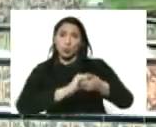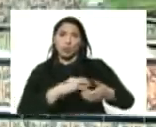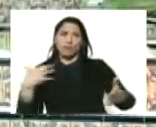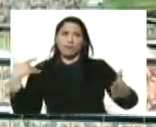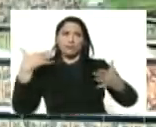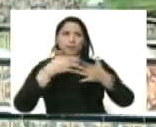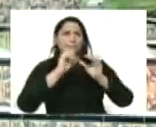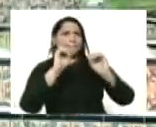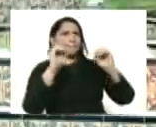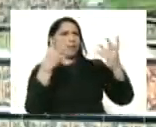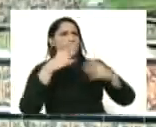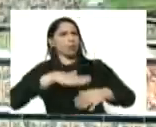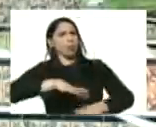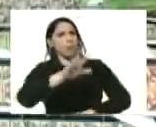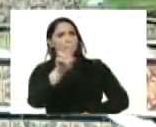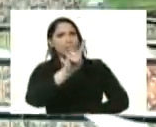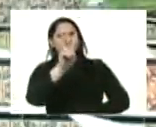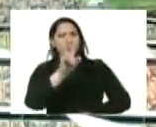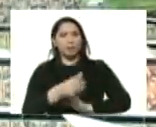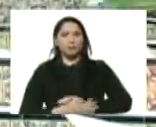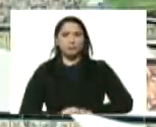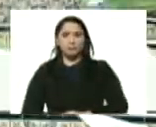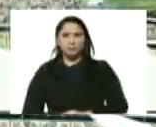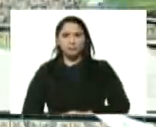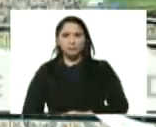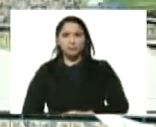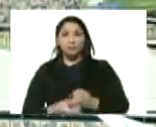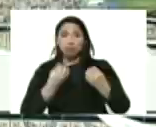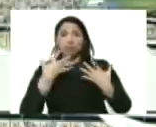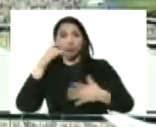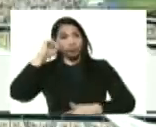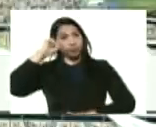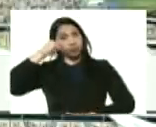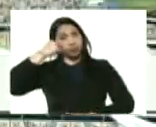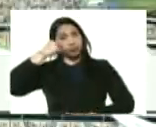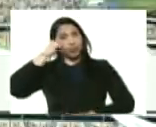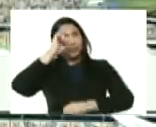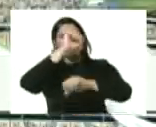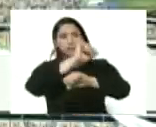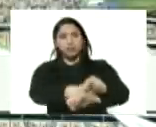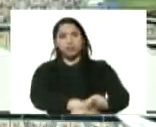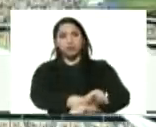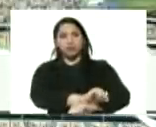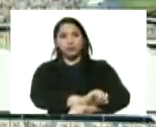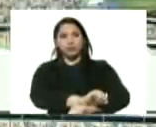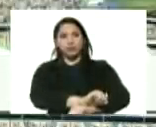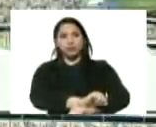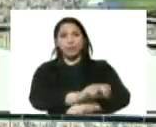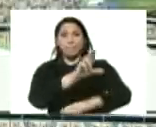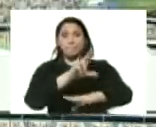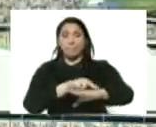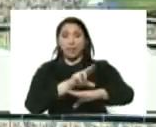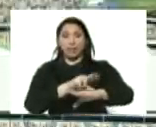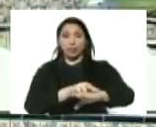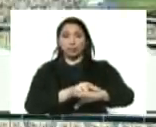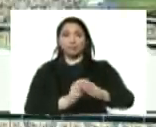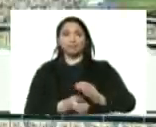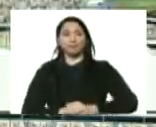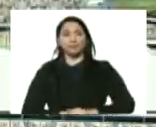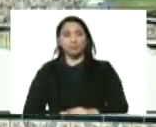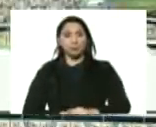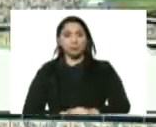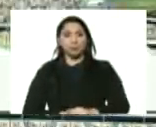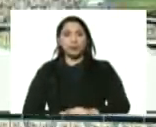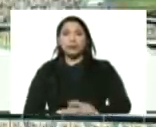bendiciones para toda Venezuela que buen recuerdo José Gregorio Hernández estamos cerca de